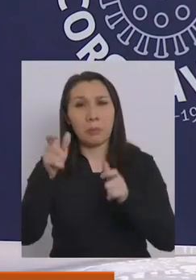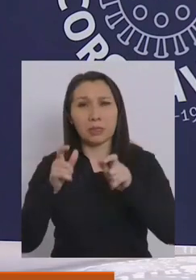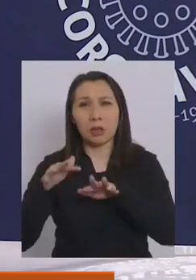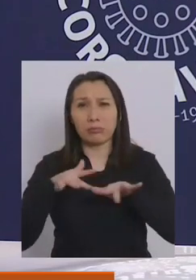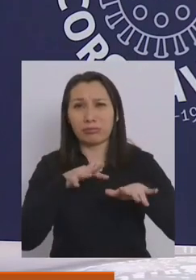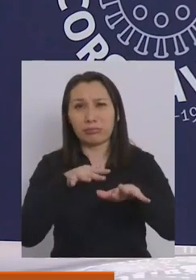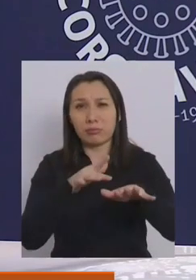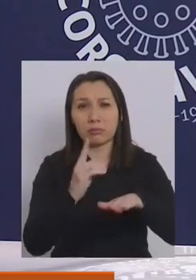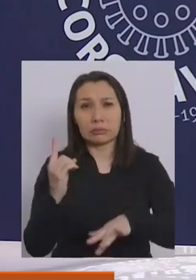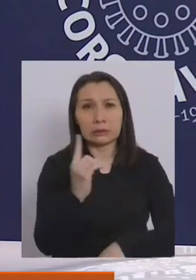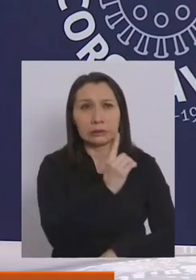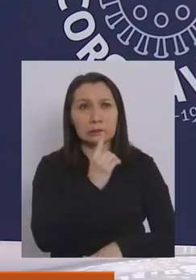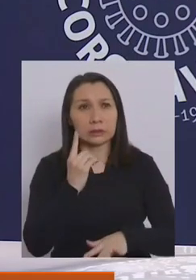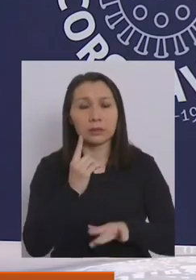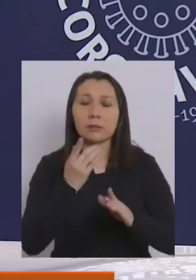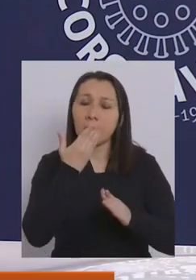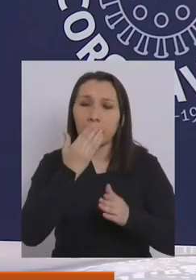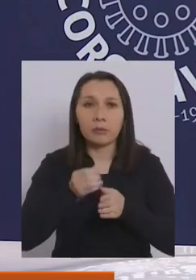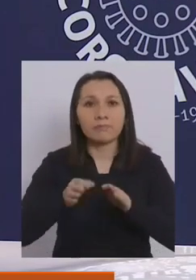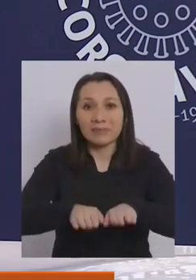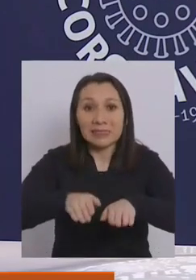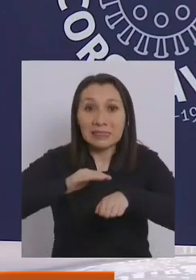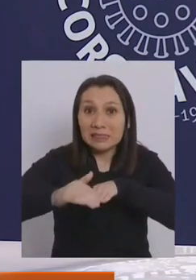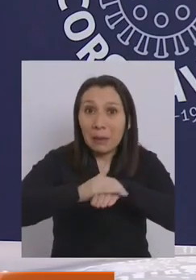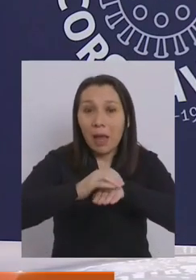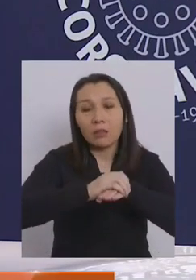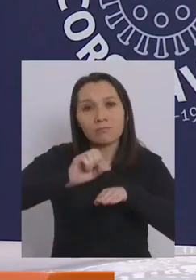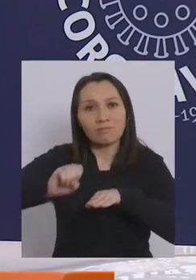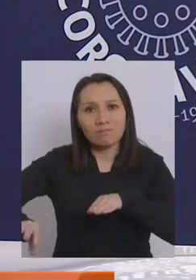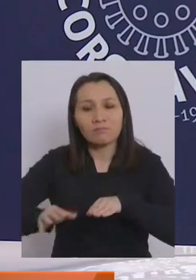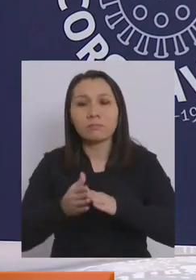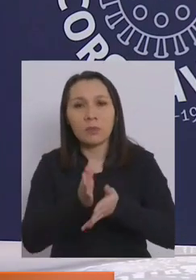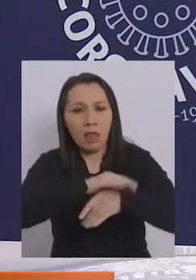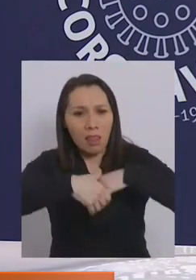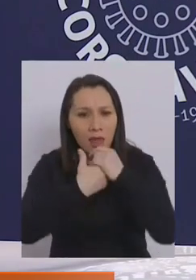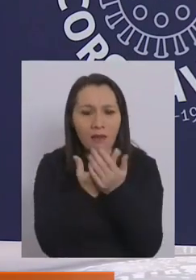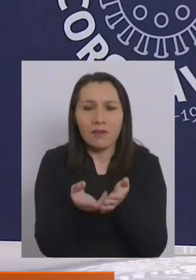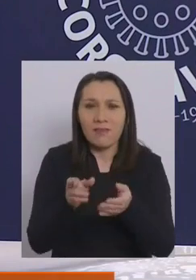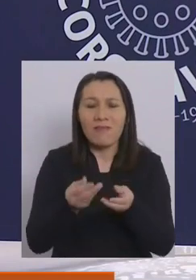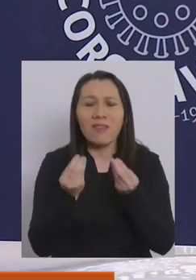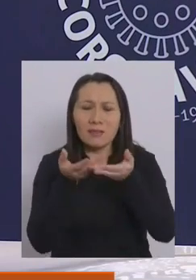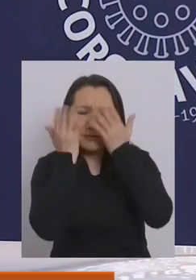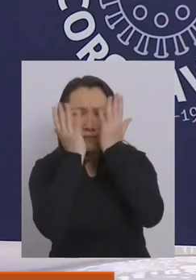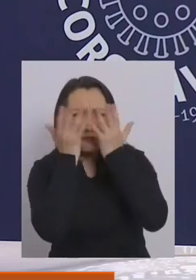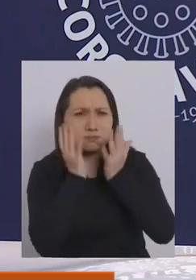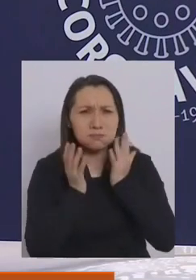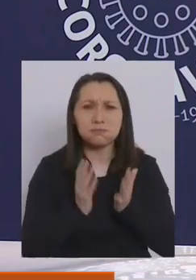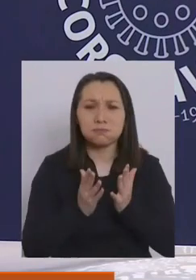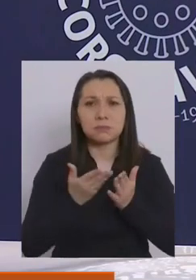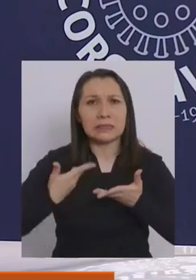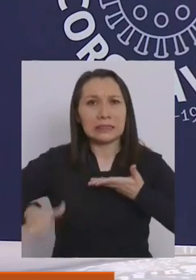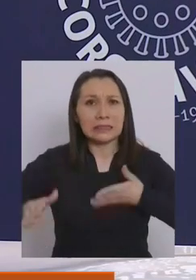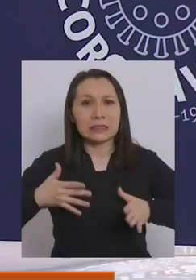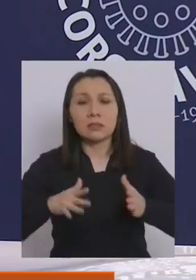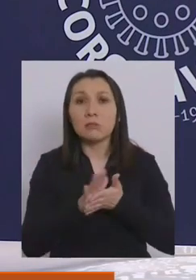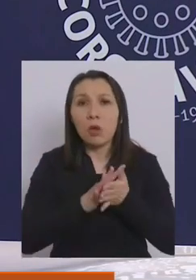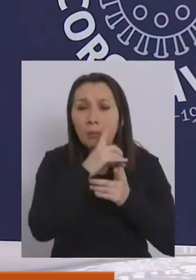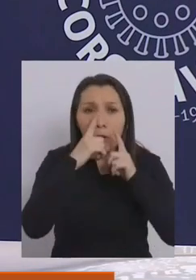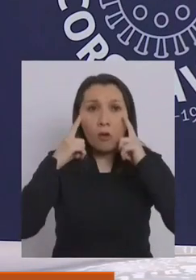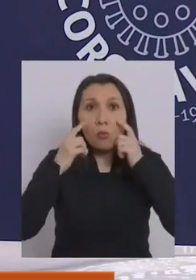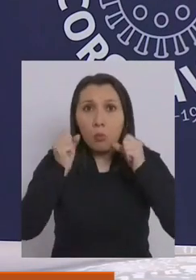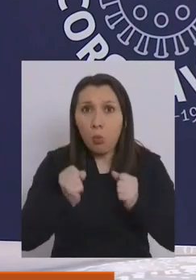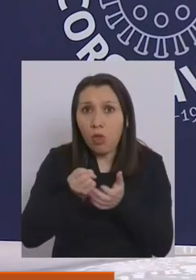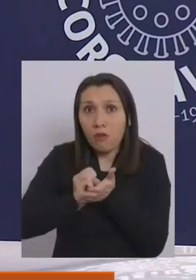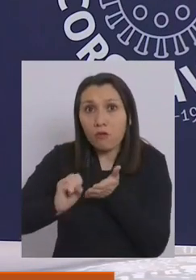conglomeraciones, tenemos que sacarnos los zapatos, tenemos que lavarnos muy bien las manos, lavarnos la cora, y eliminar si es una mascarilla